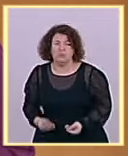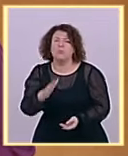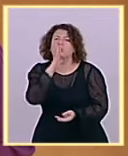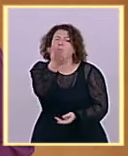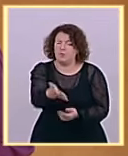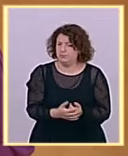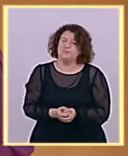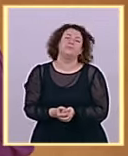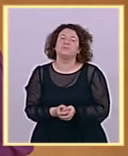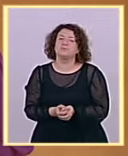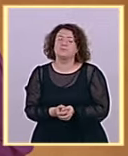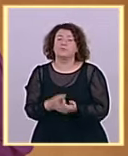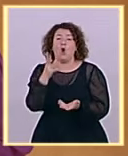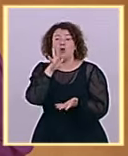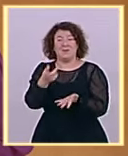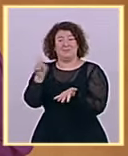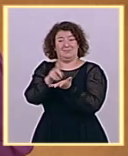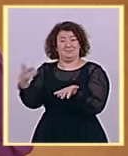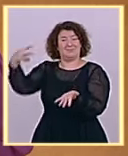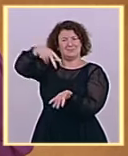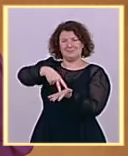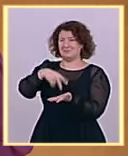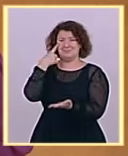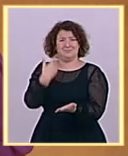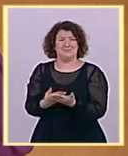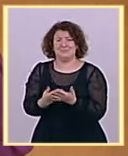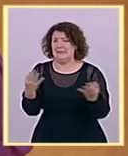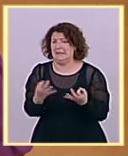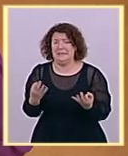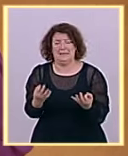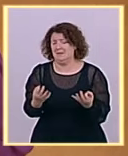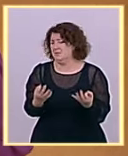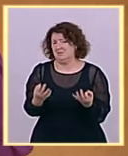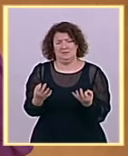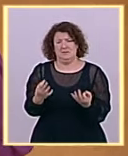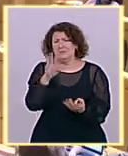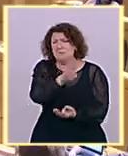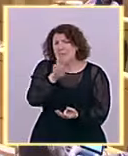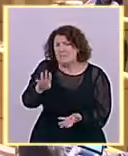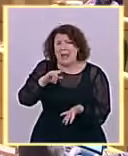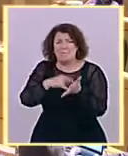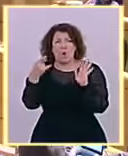Popular no tiene ningún proyecto político que ofrecer a los ciudadanos de este país.